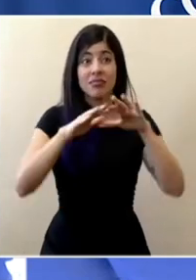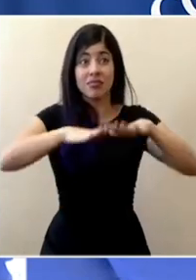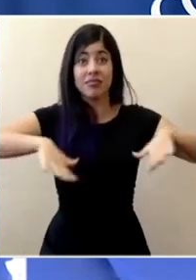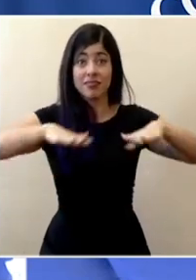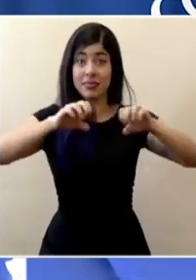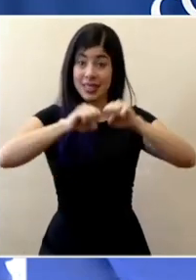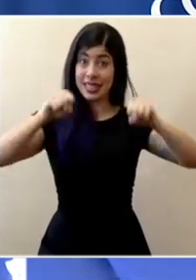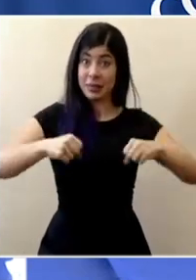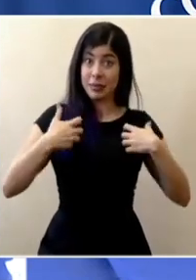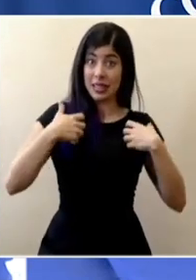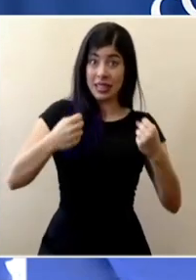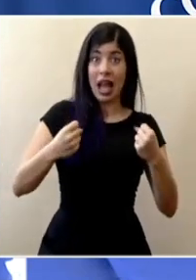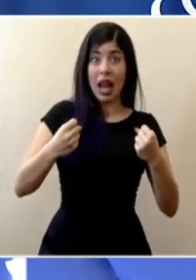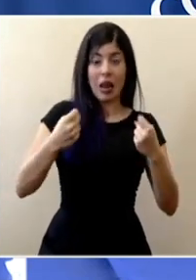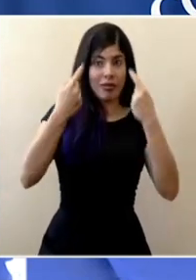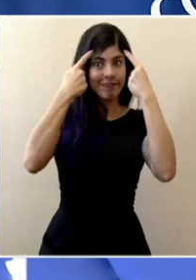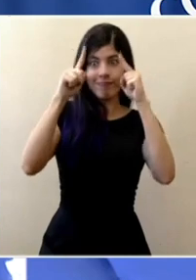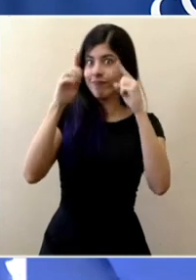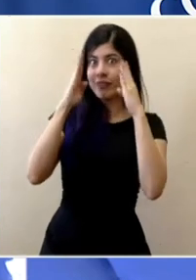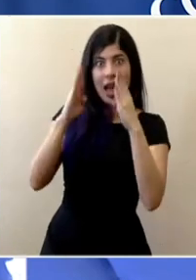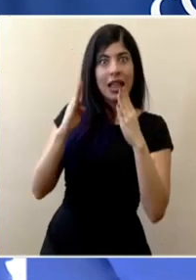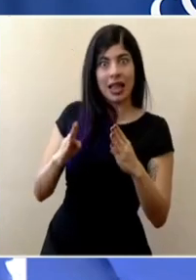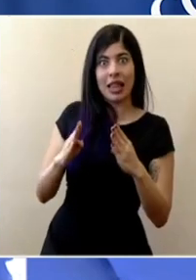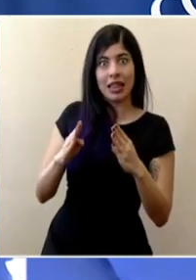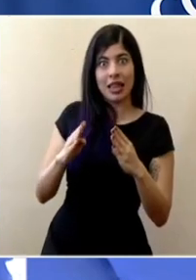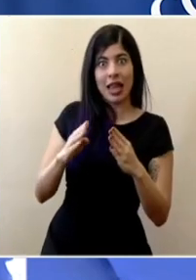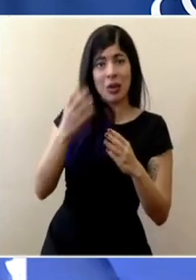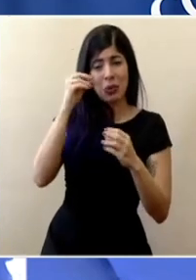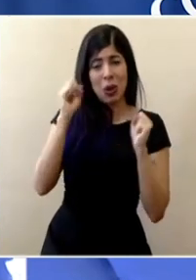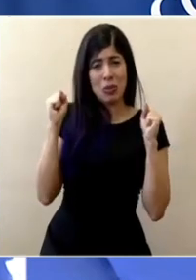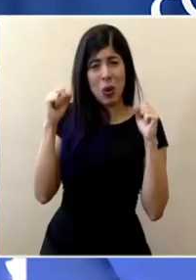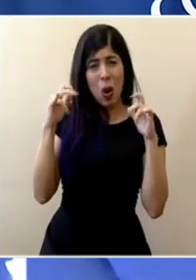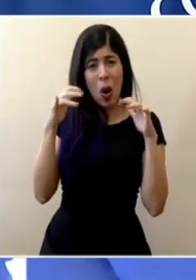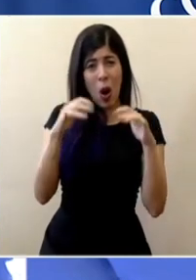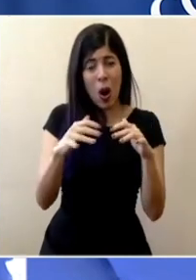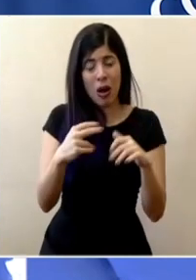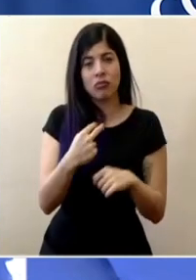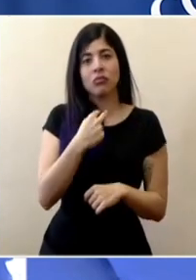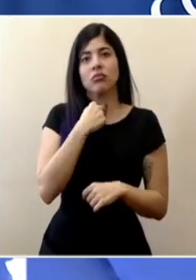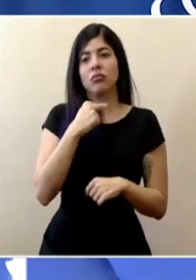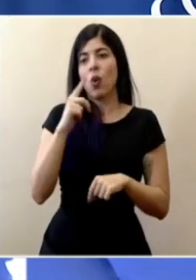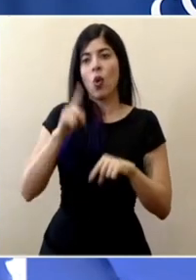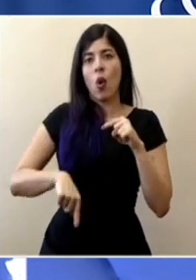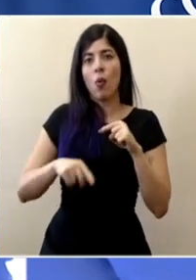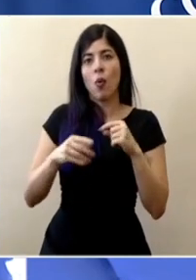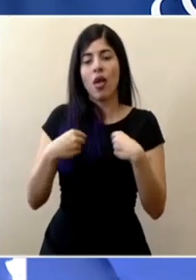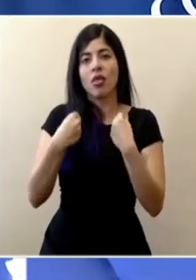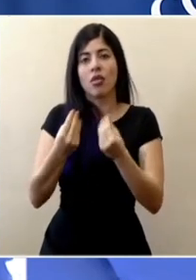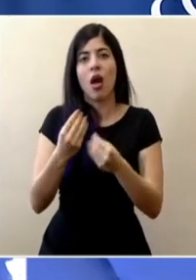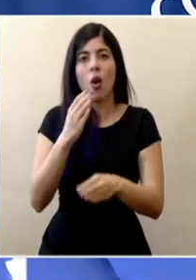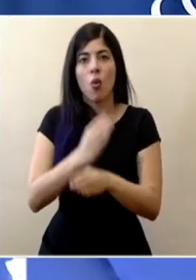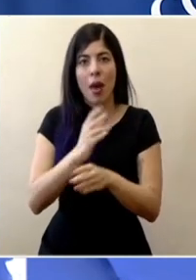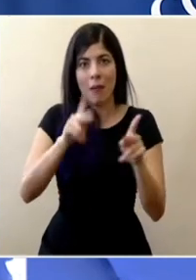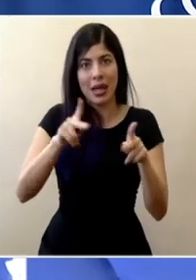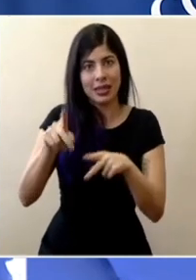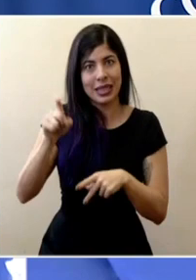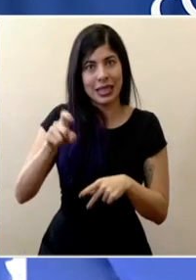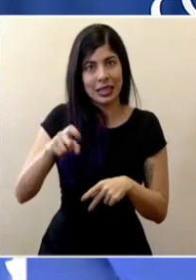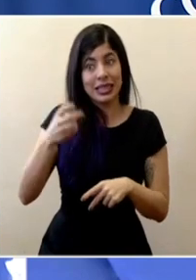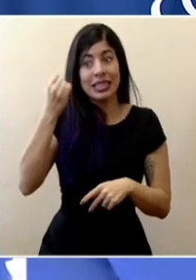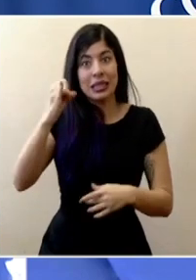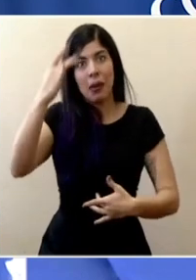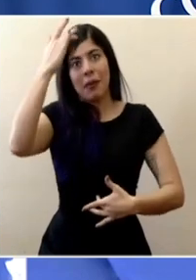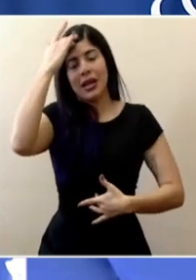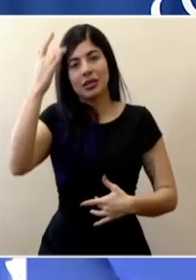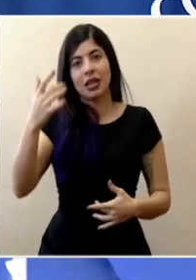sistema de salud de una forma intensa de no poder ofrecer los cuidados necesarios a los pacientes